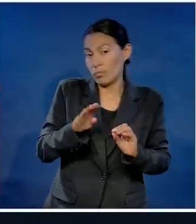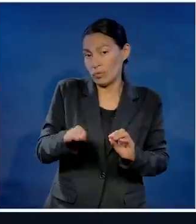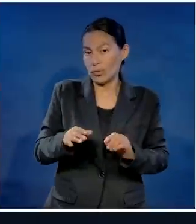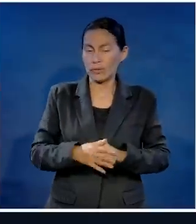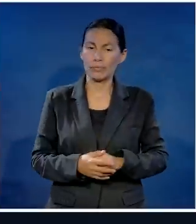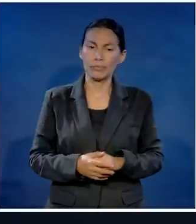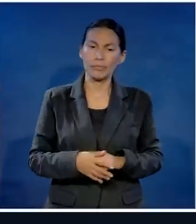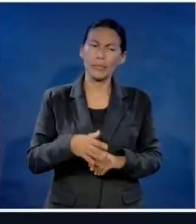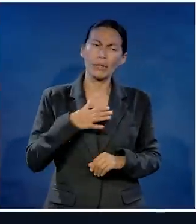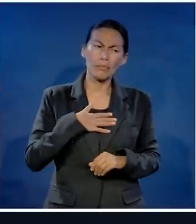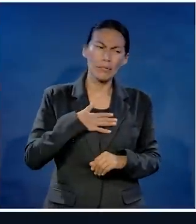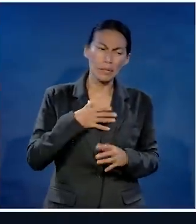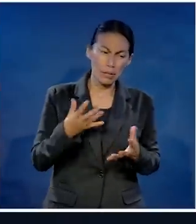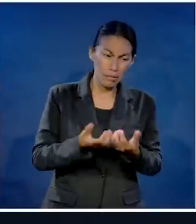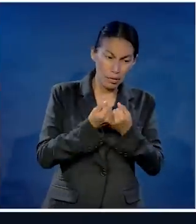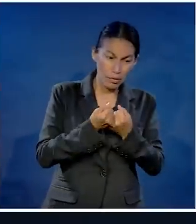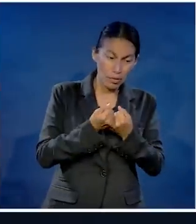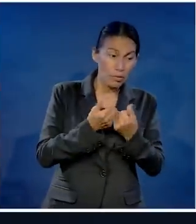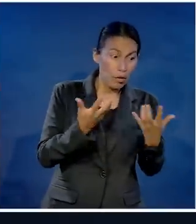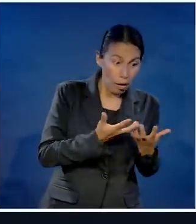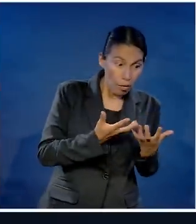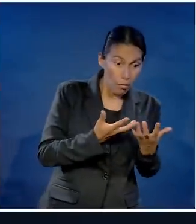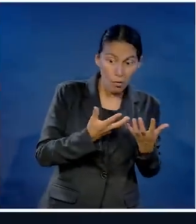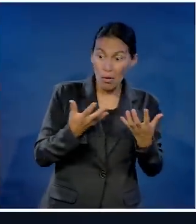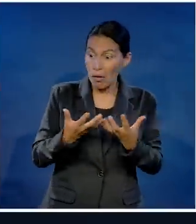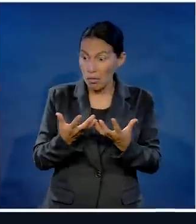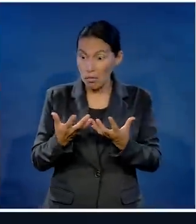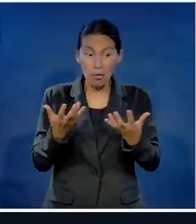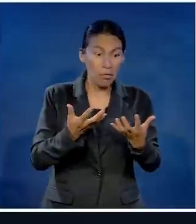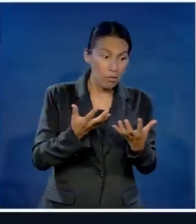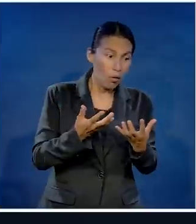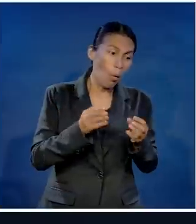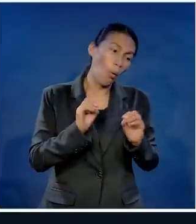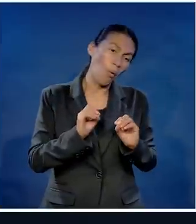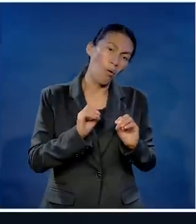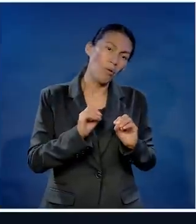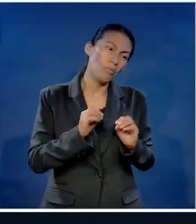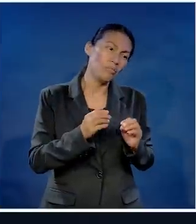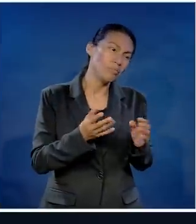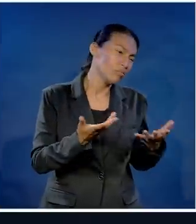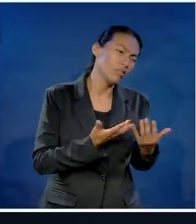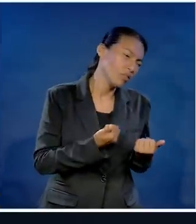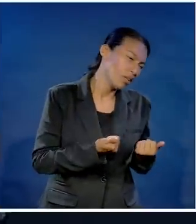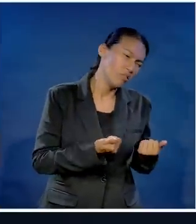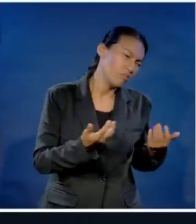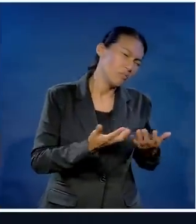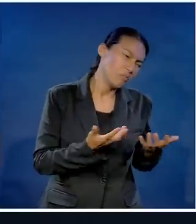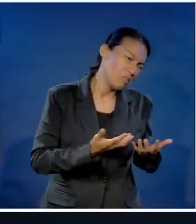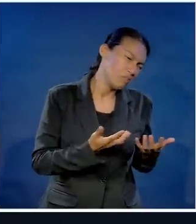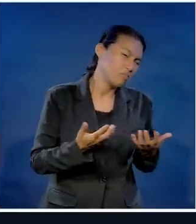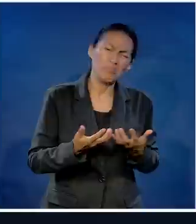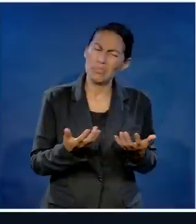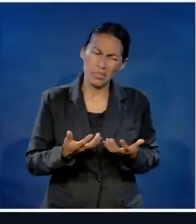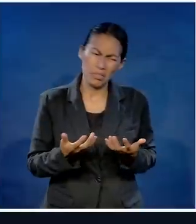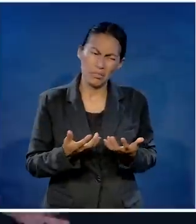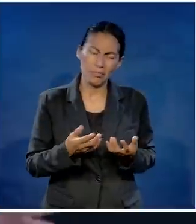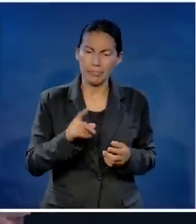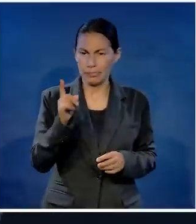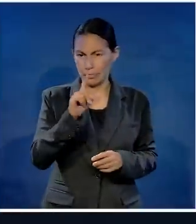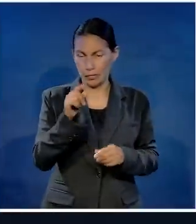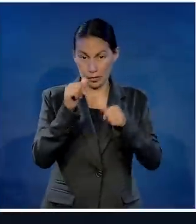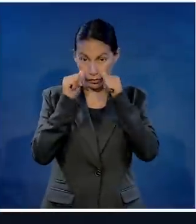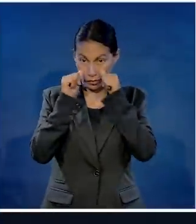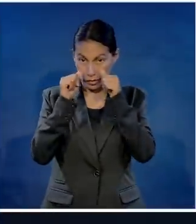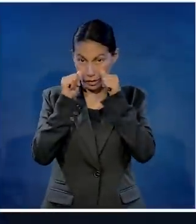tiene que ver con cuánto aprendemos, o cuánto hacemos, o cuánto dejamos de hacer. De paso, déjeme solamente poner el paréntesis. No estoy